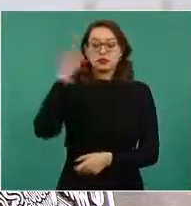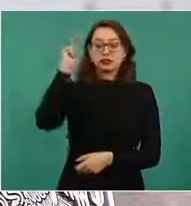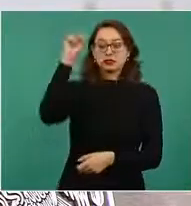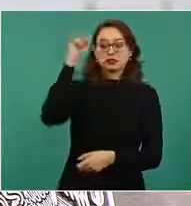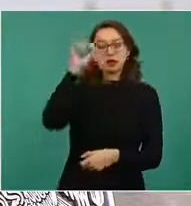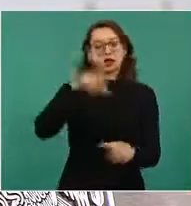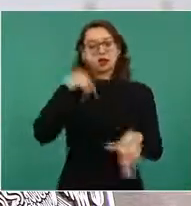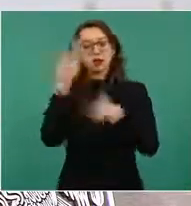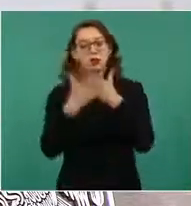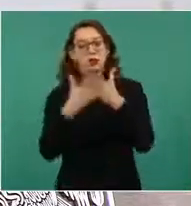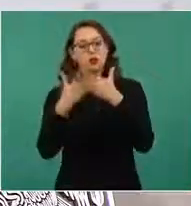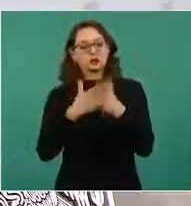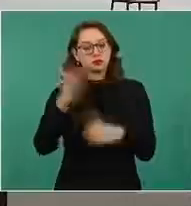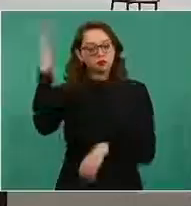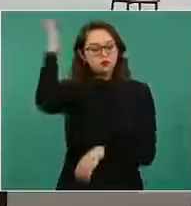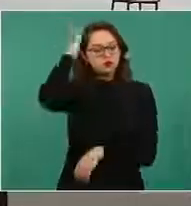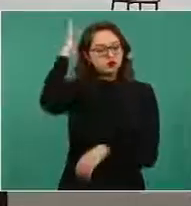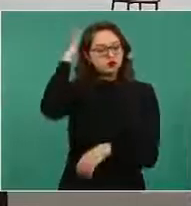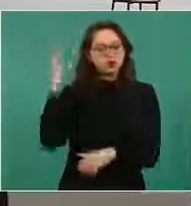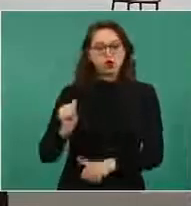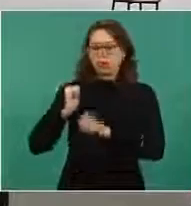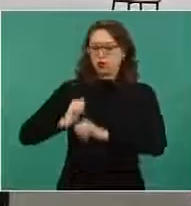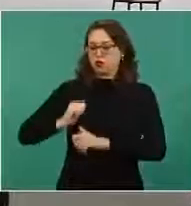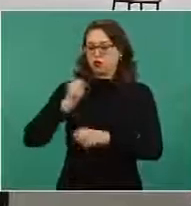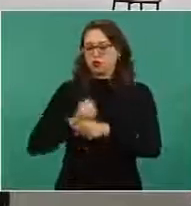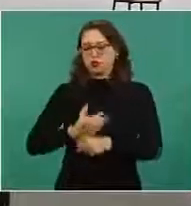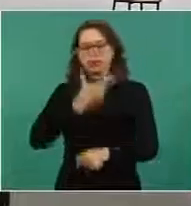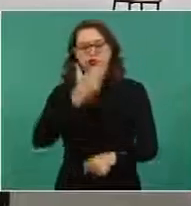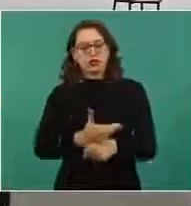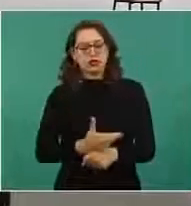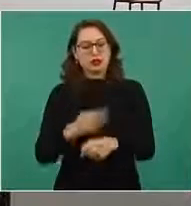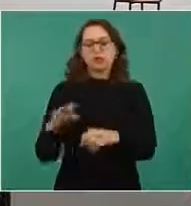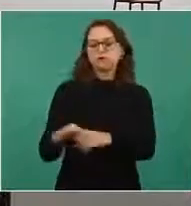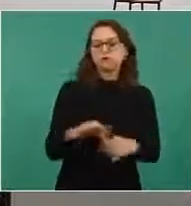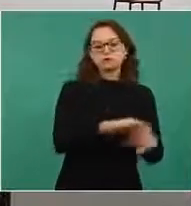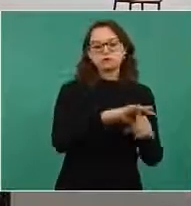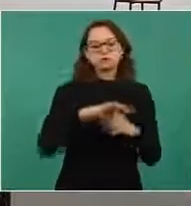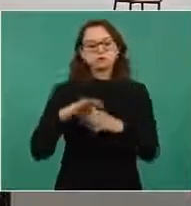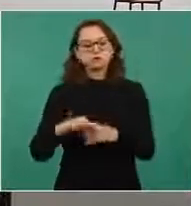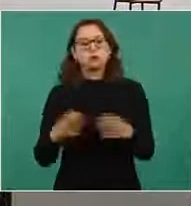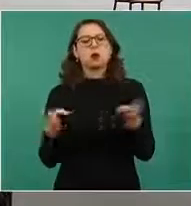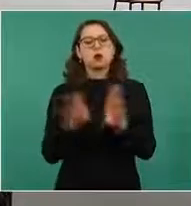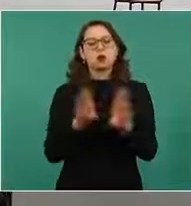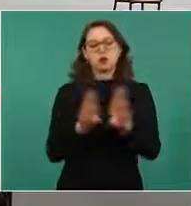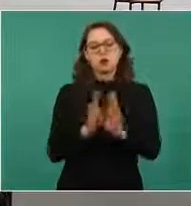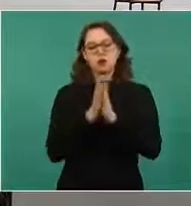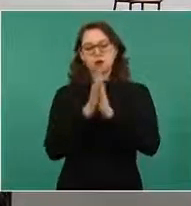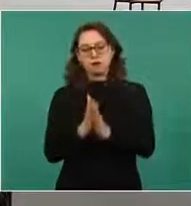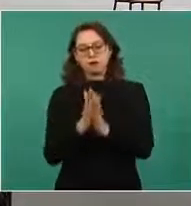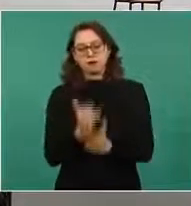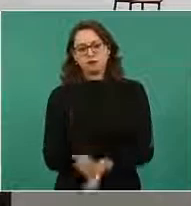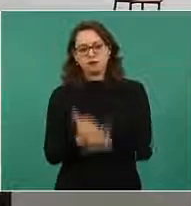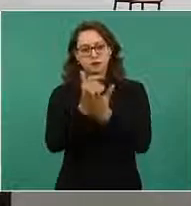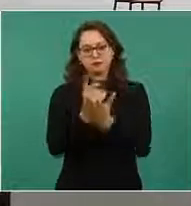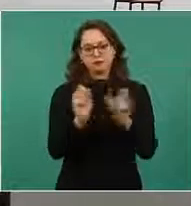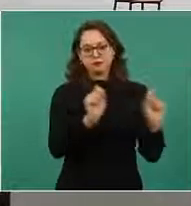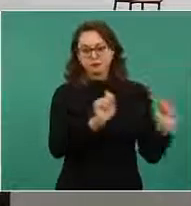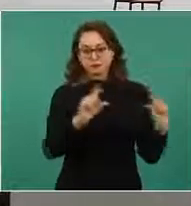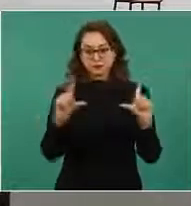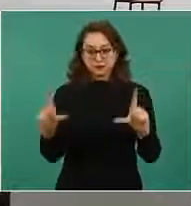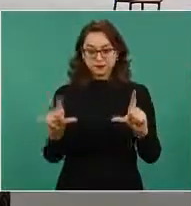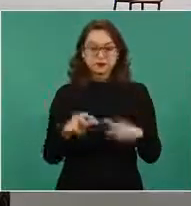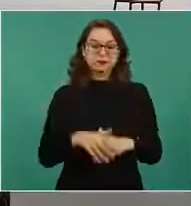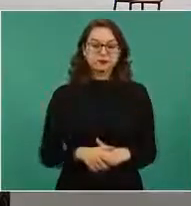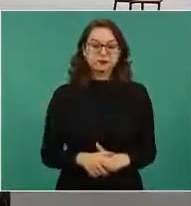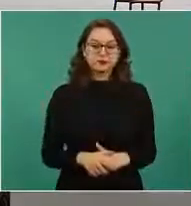sindicato petrolero, si nos ayudan con la presentación. Como hemos comentado en